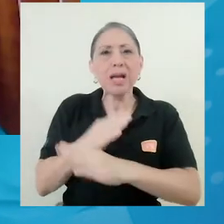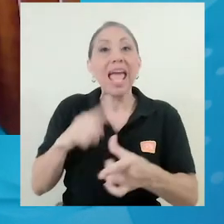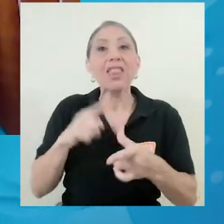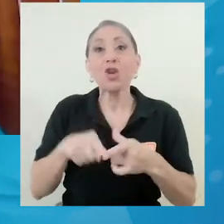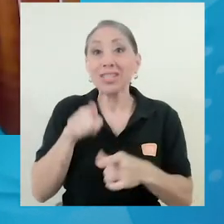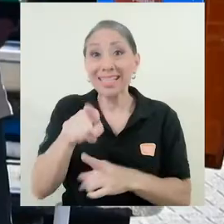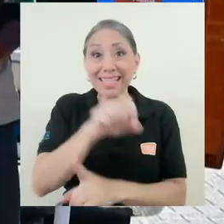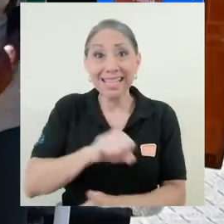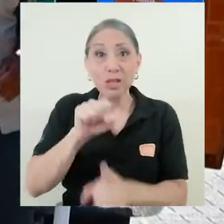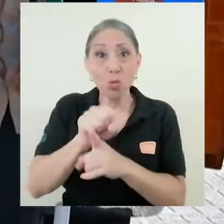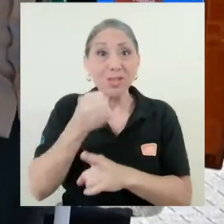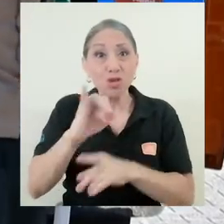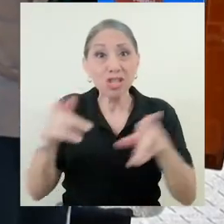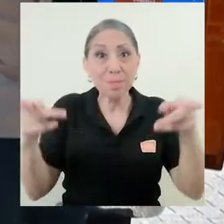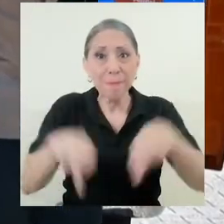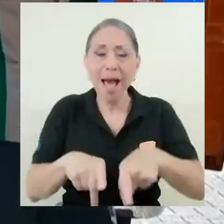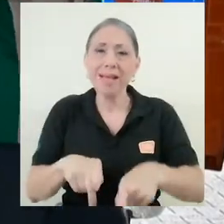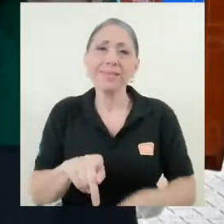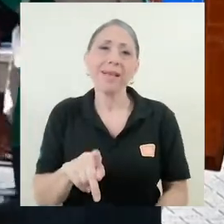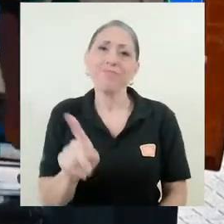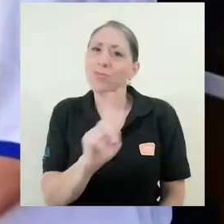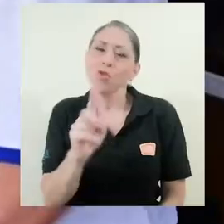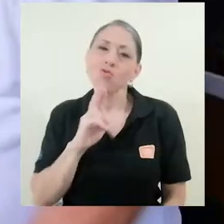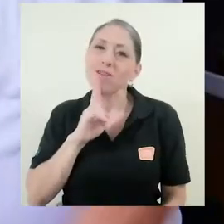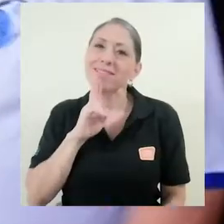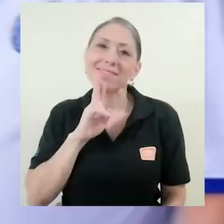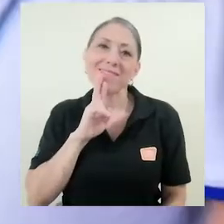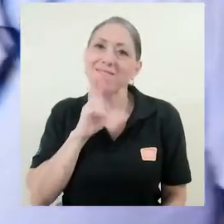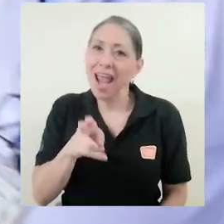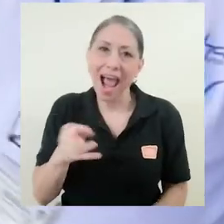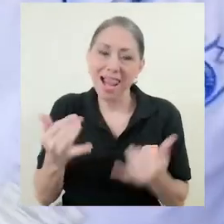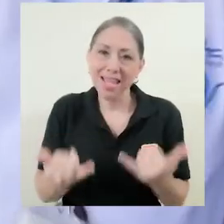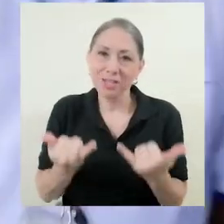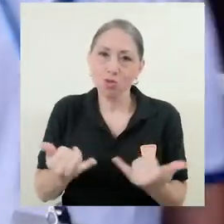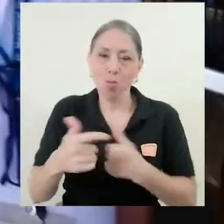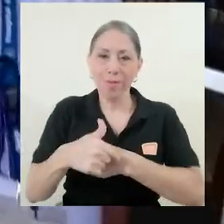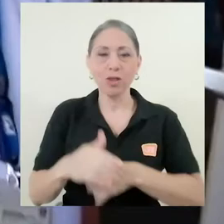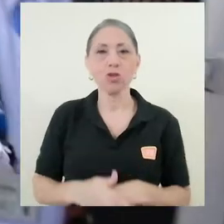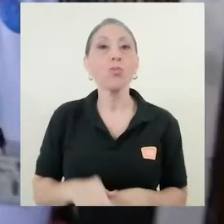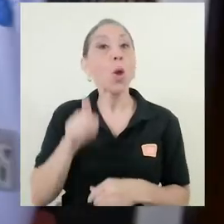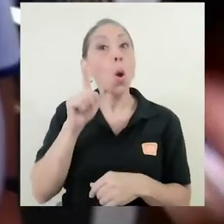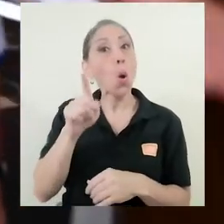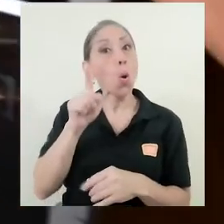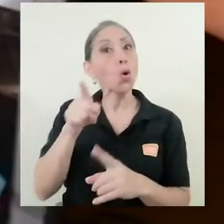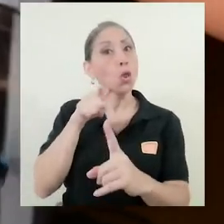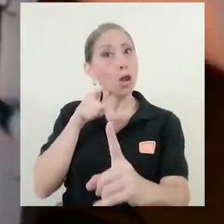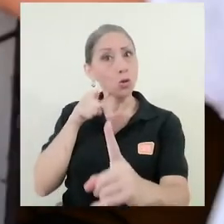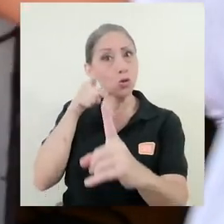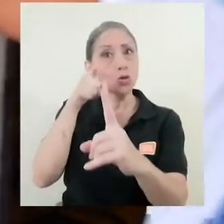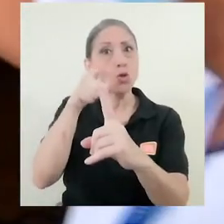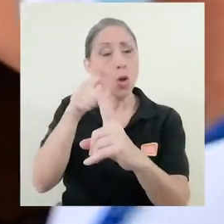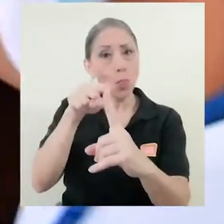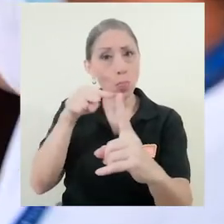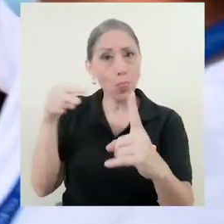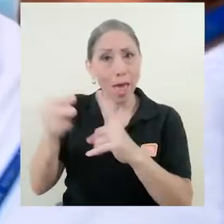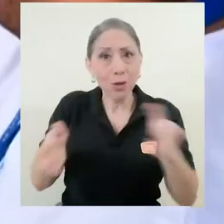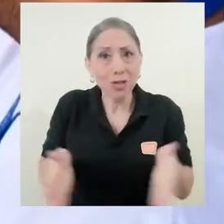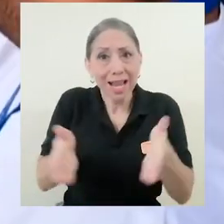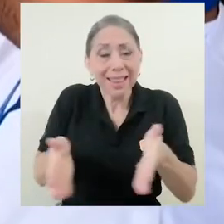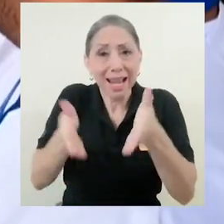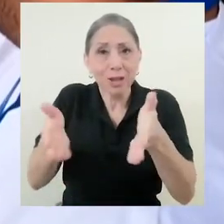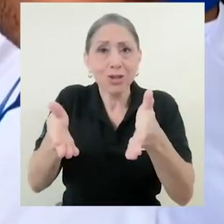irreal, digamos, en estos momentos. Uno de los datos alentadores que muestra la información estadística del